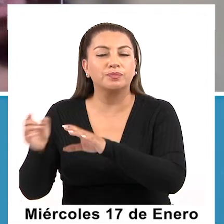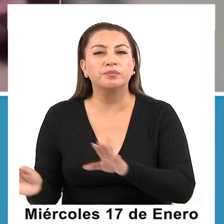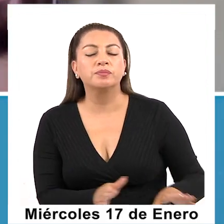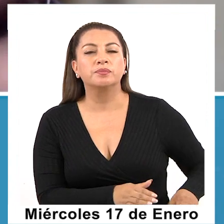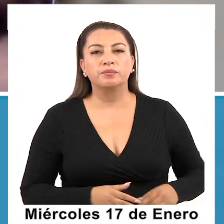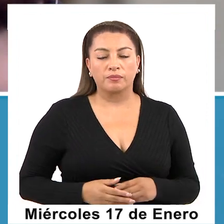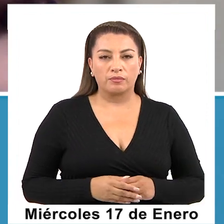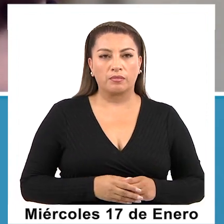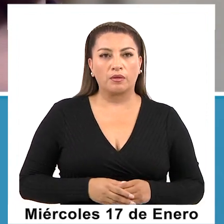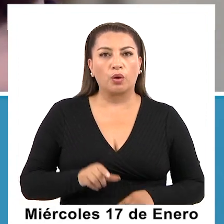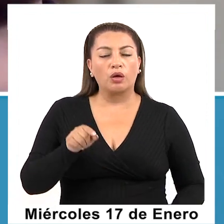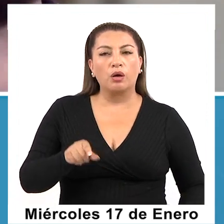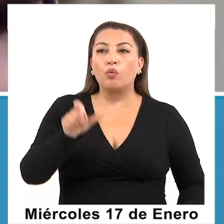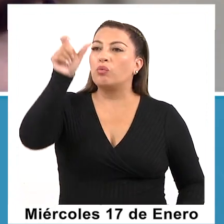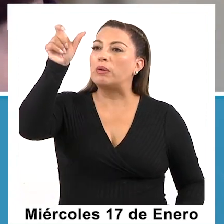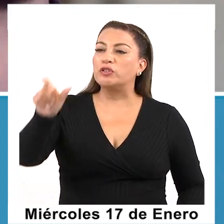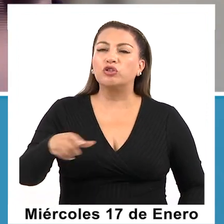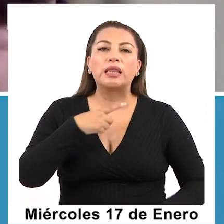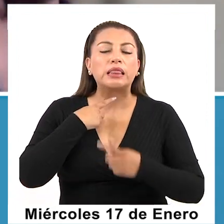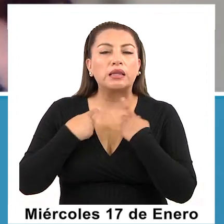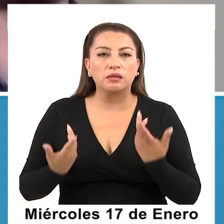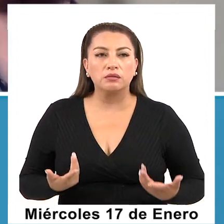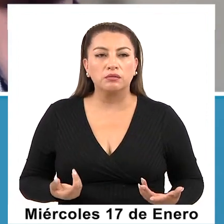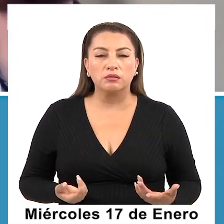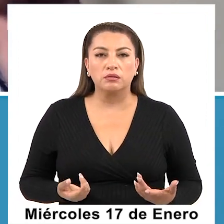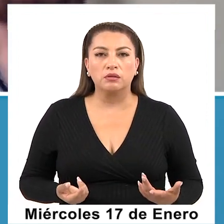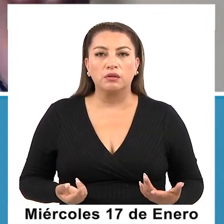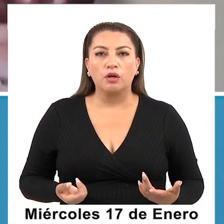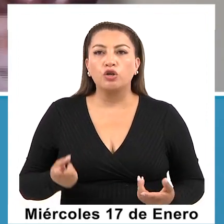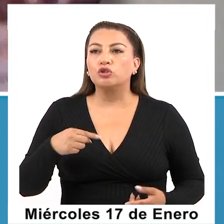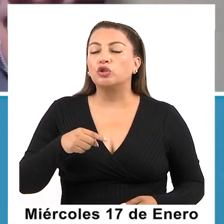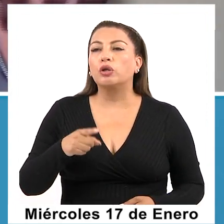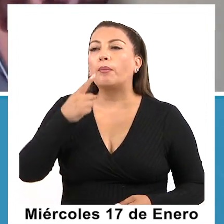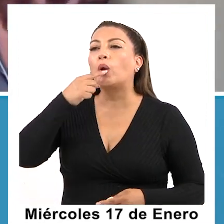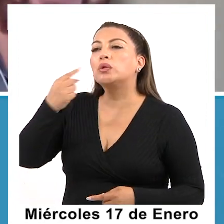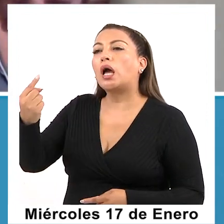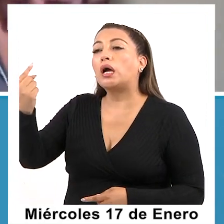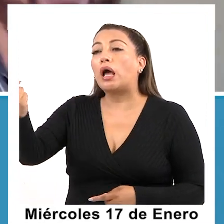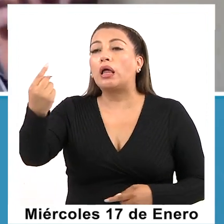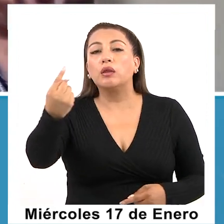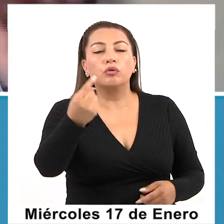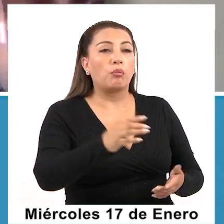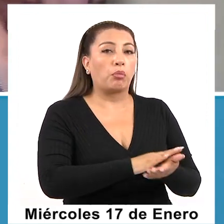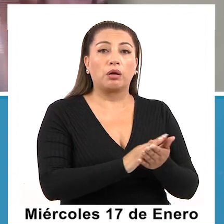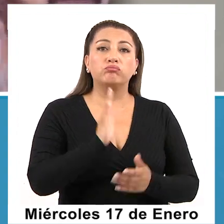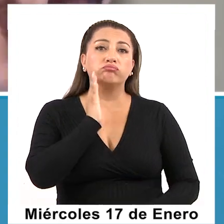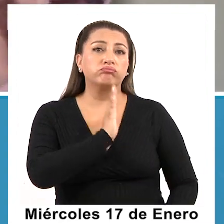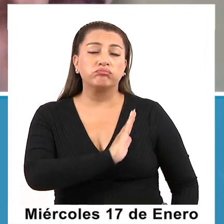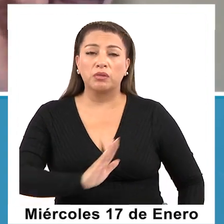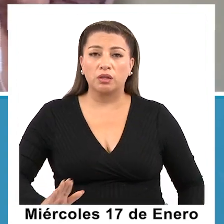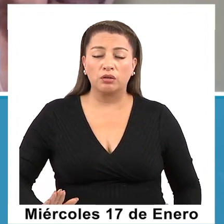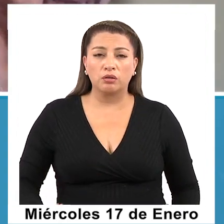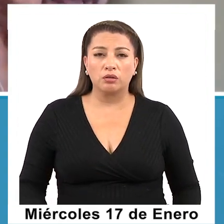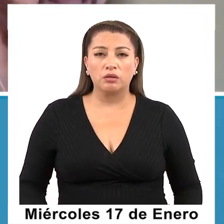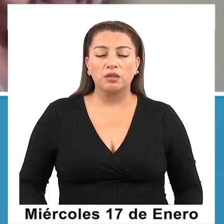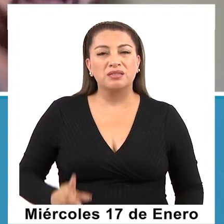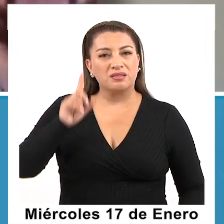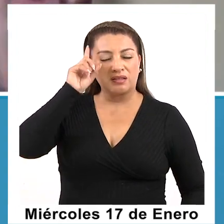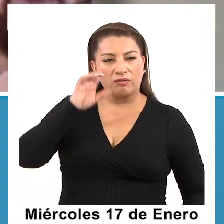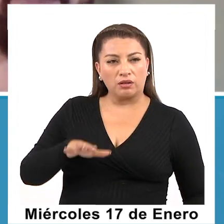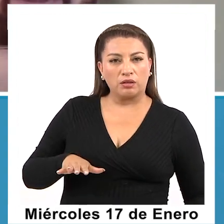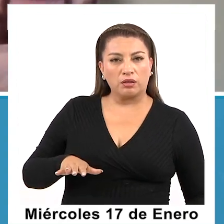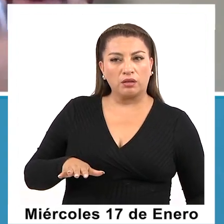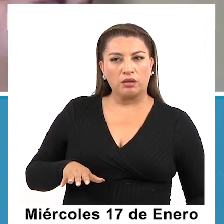Oye, el interesado, tú me dices, no hacemos audiciones, pero si el niño está interesado, no, no tienes que primero saber si tiene